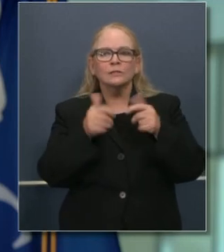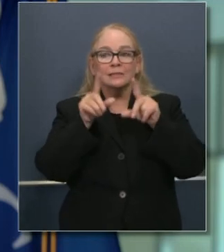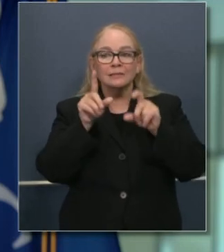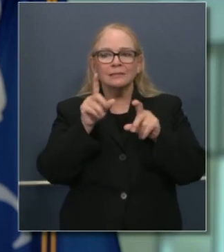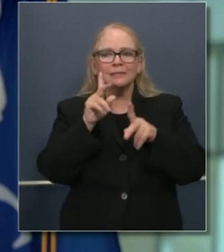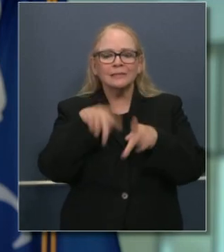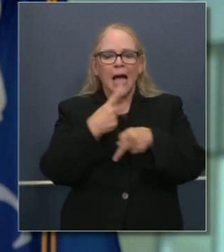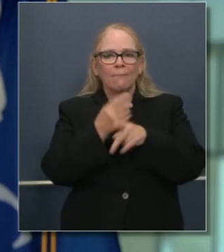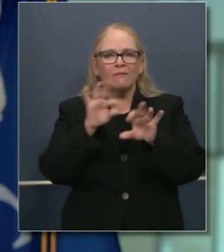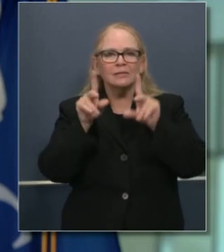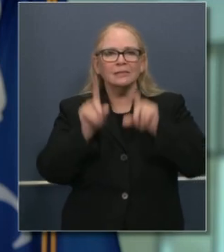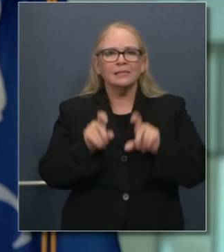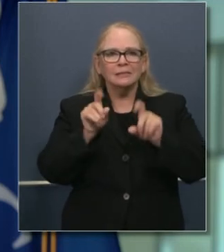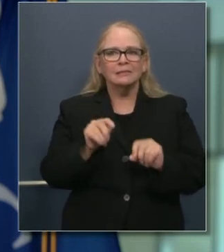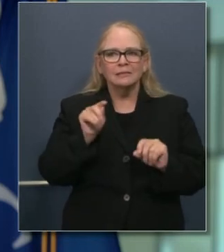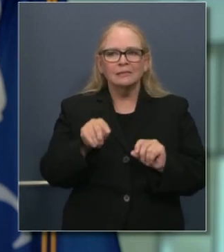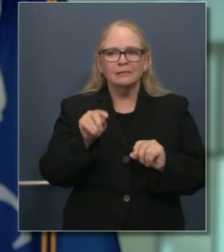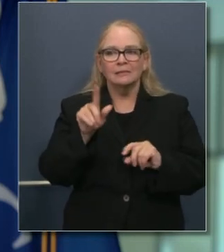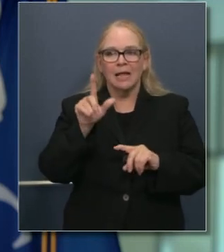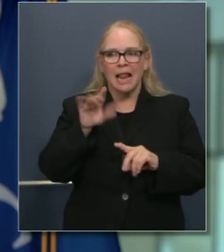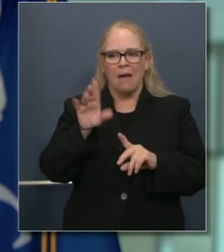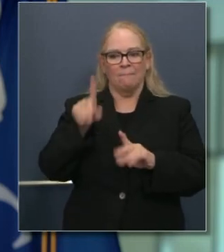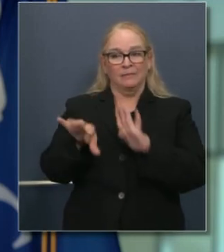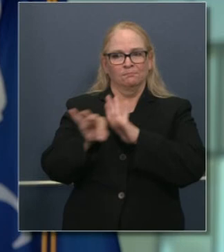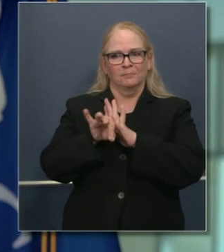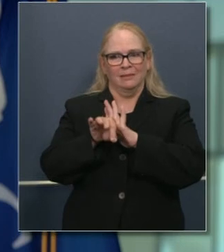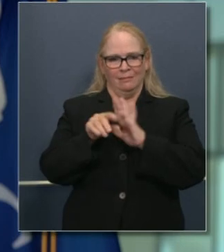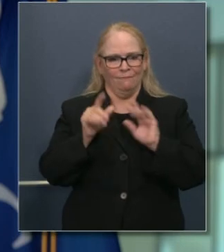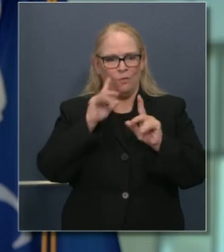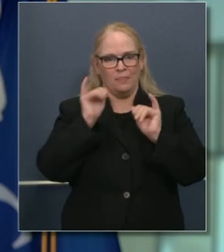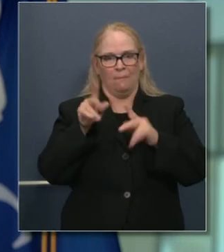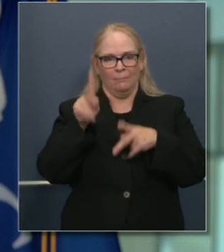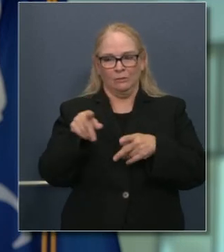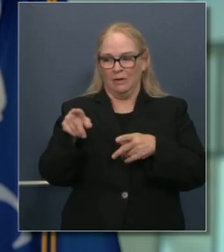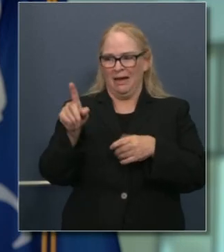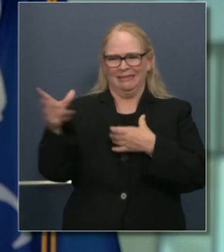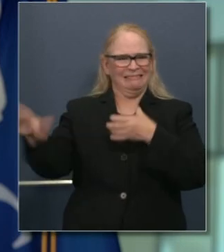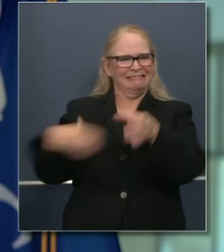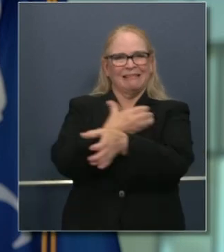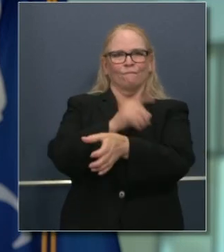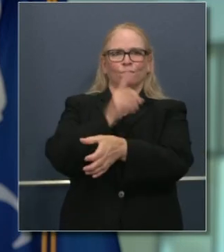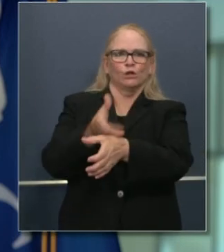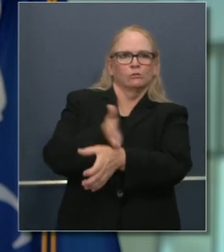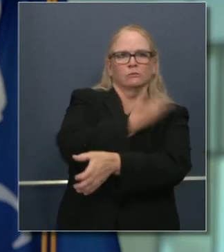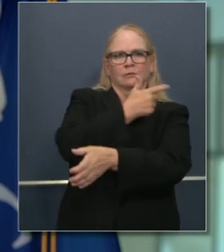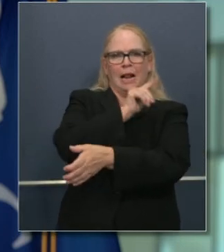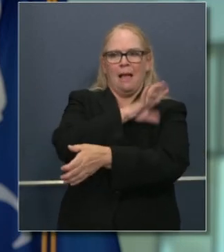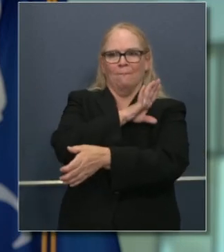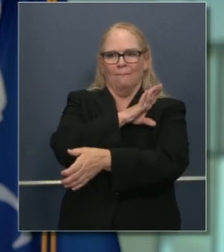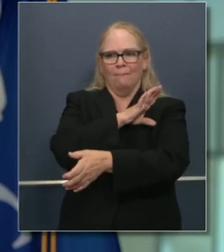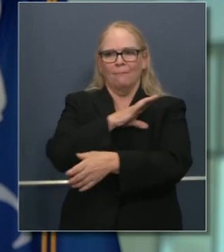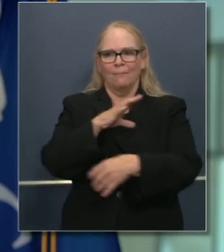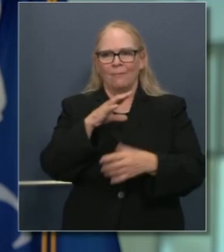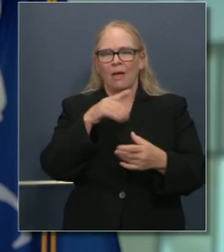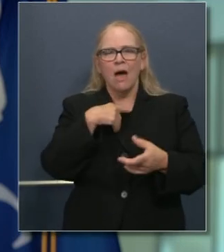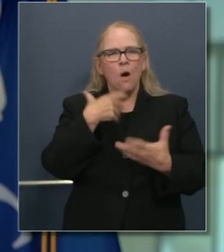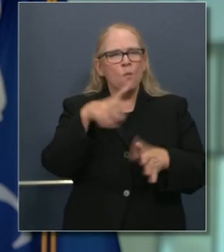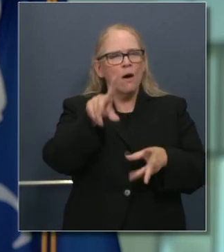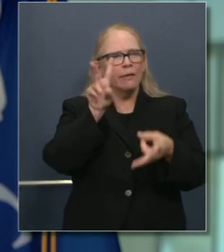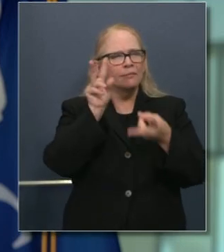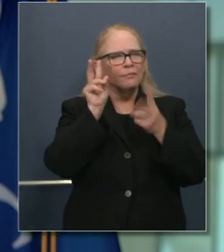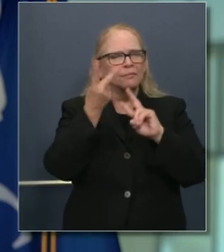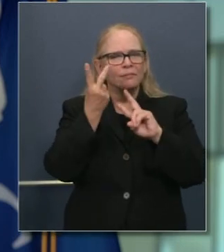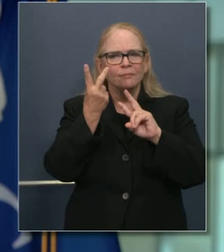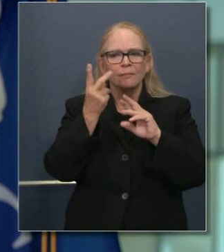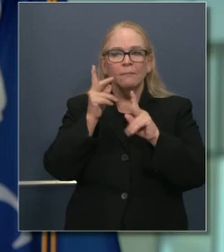qué laboratorio deben ir las pruebas. Y las dos van mano en mano. En la primera parte no dijimos, y quiero que esto quede bien claro, que personas